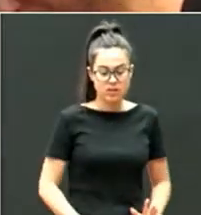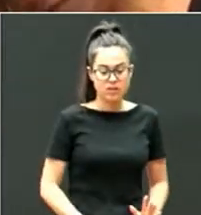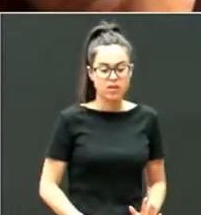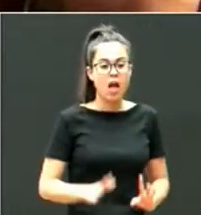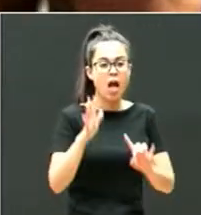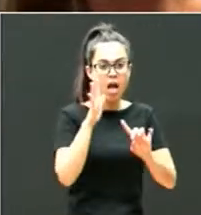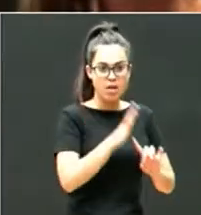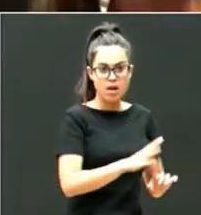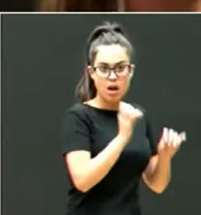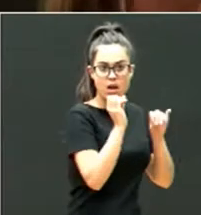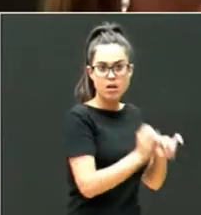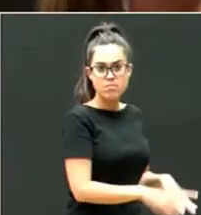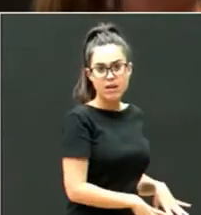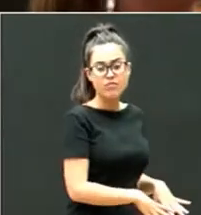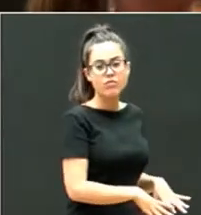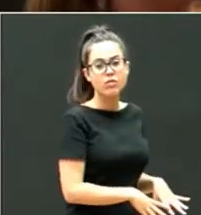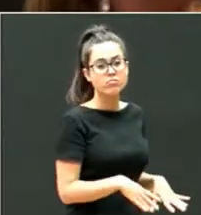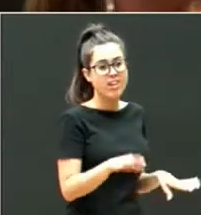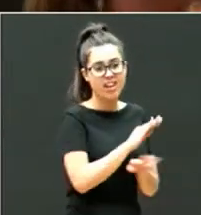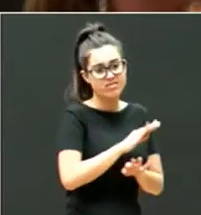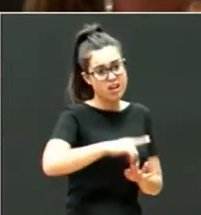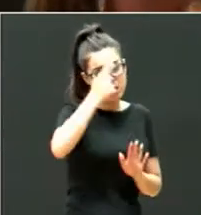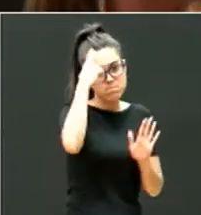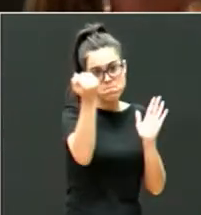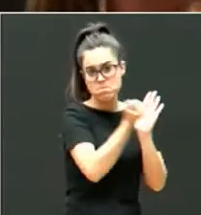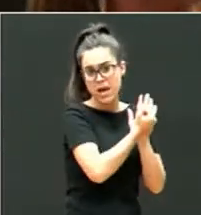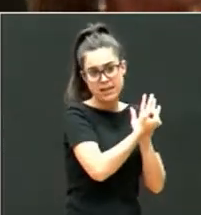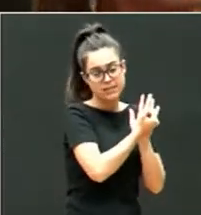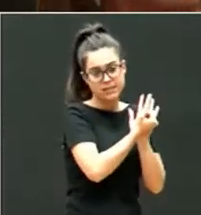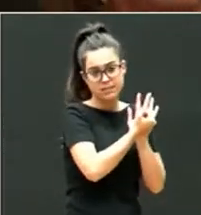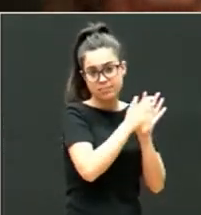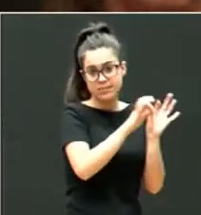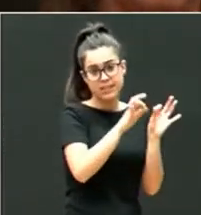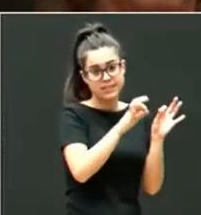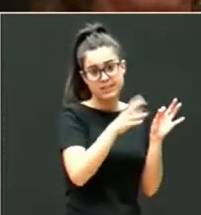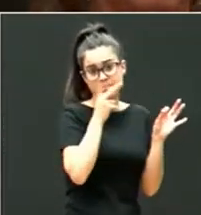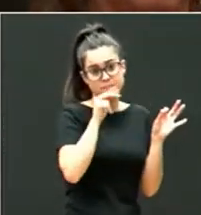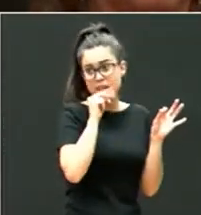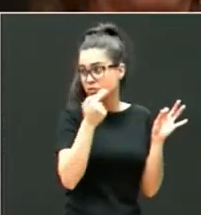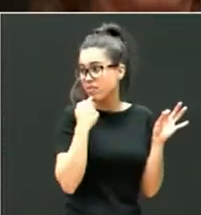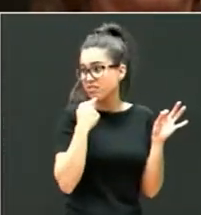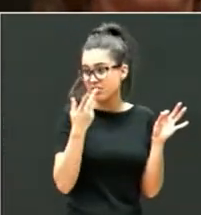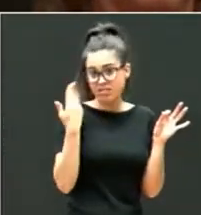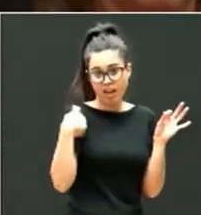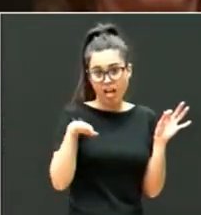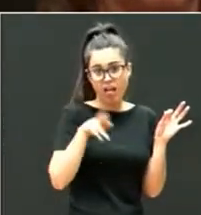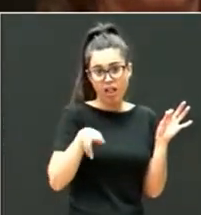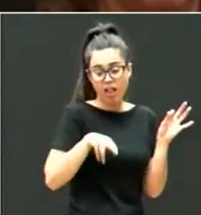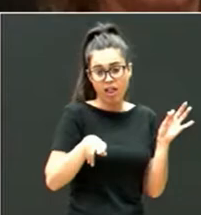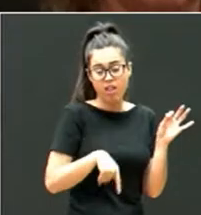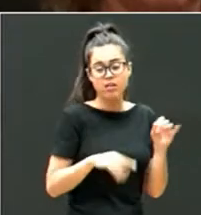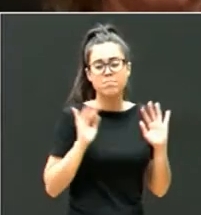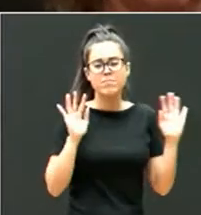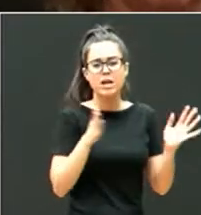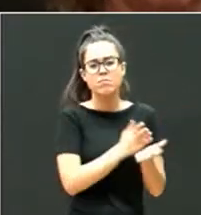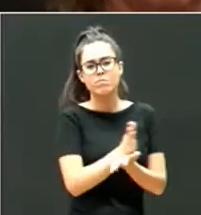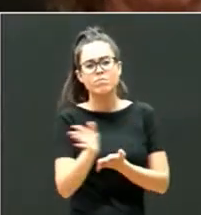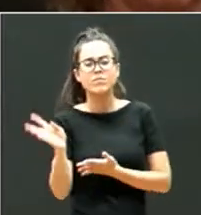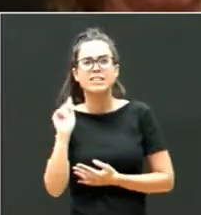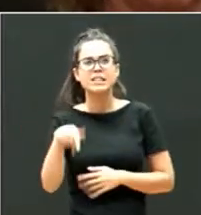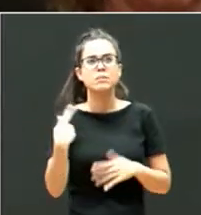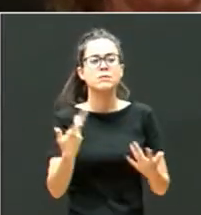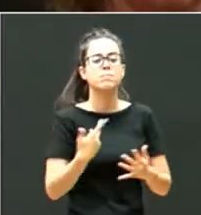abandono, por una parte, y eso es una cosa que marca, como nos están aquí diciendo las personas expertas. Y por otra parte hay como un